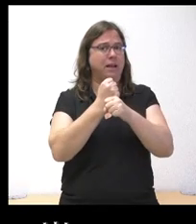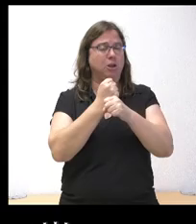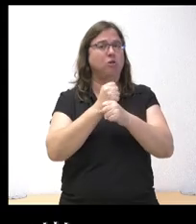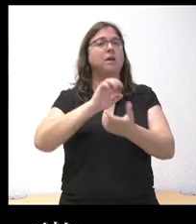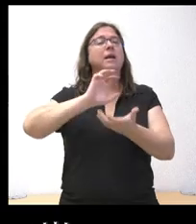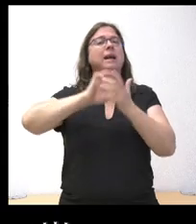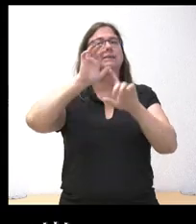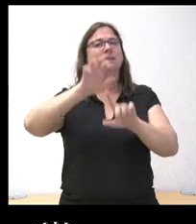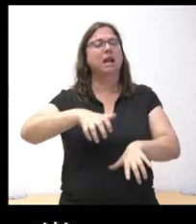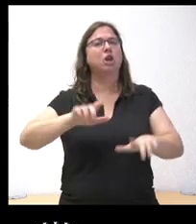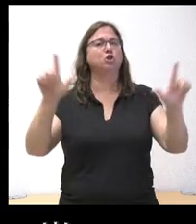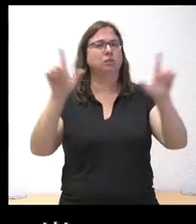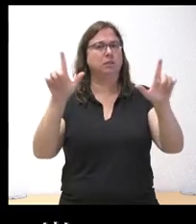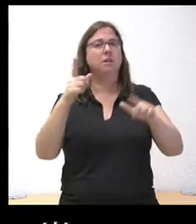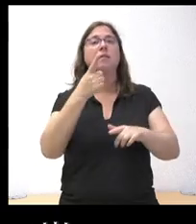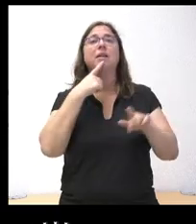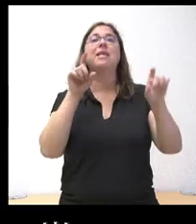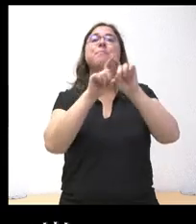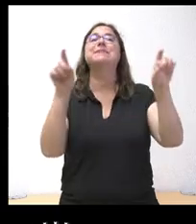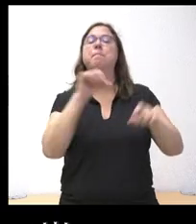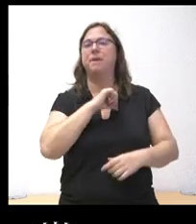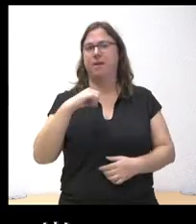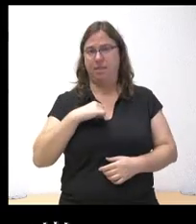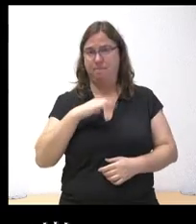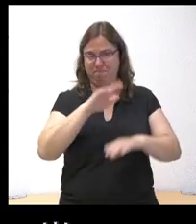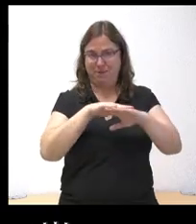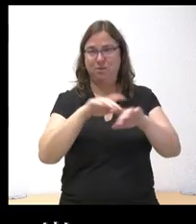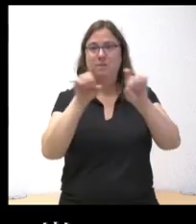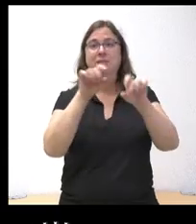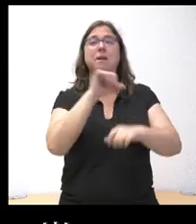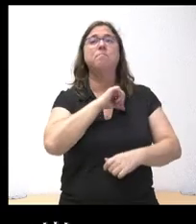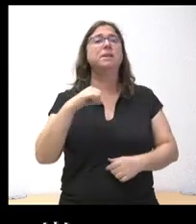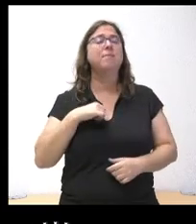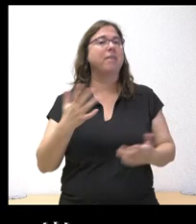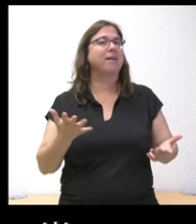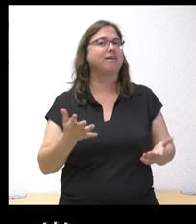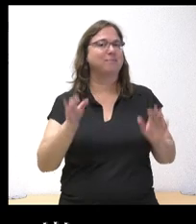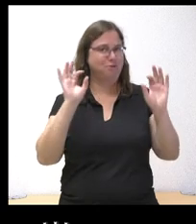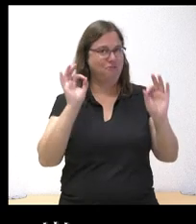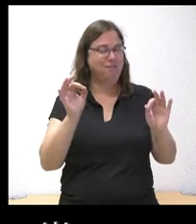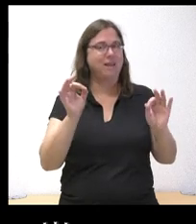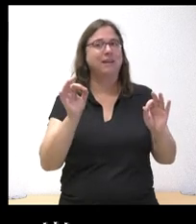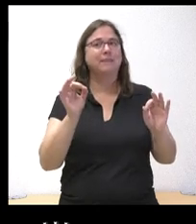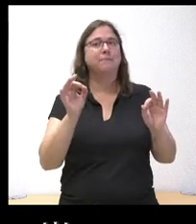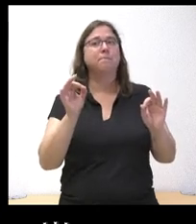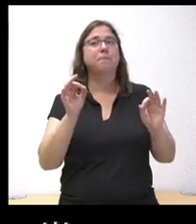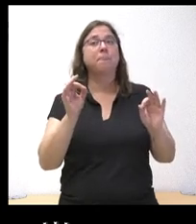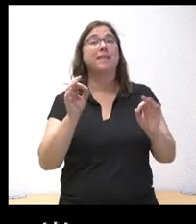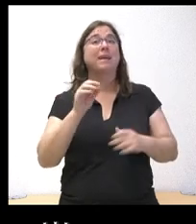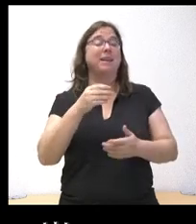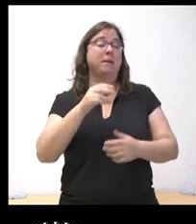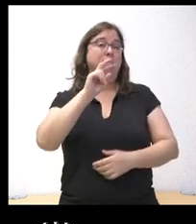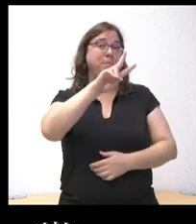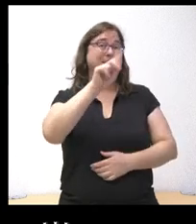Televisión. Usted ha comentado que es una empresa privada. Pero sí que es cierto que salen 21 millones de